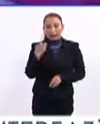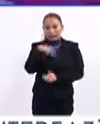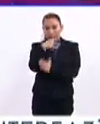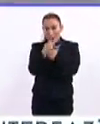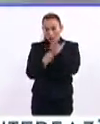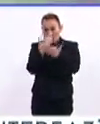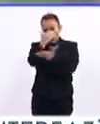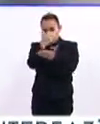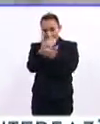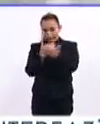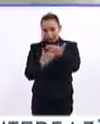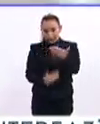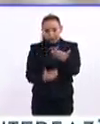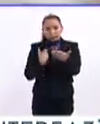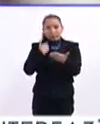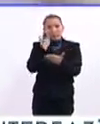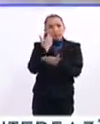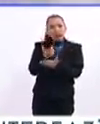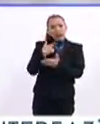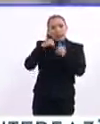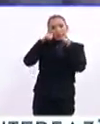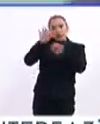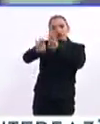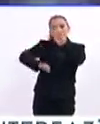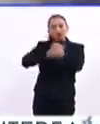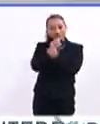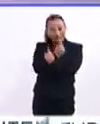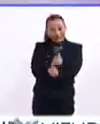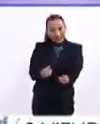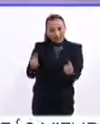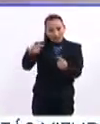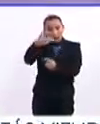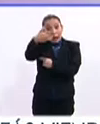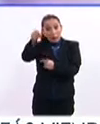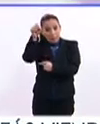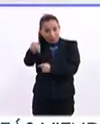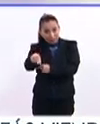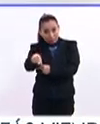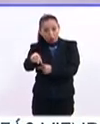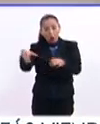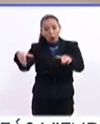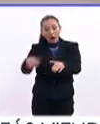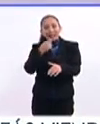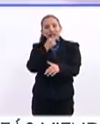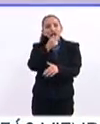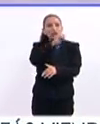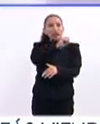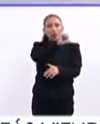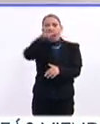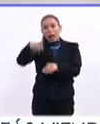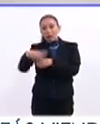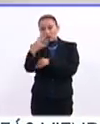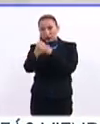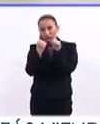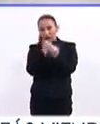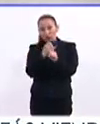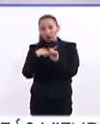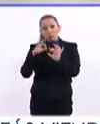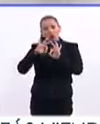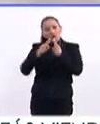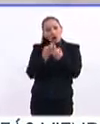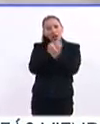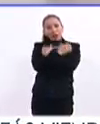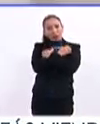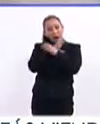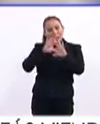programa que busca atender a los niños en el campo, a niños de 0 a 14 años bajo un modelo